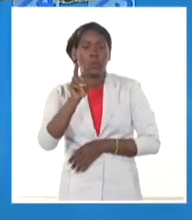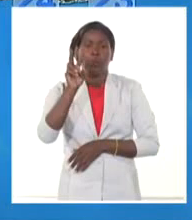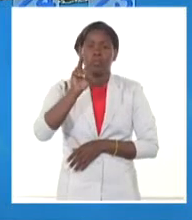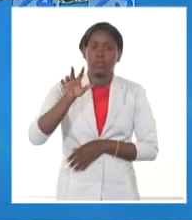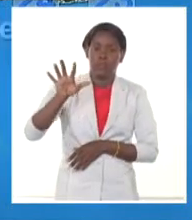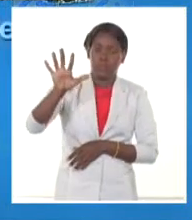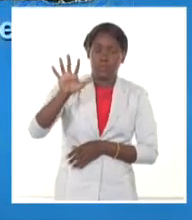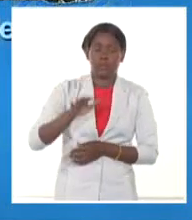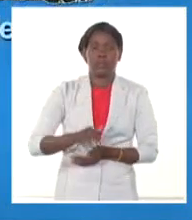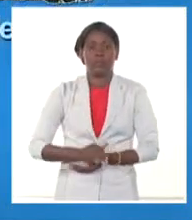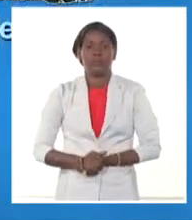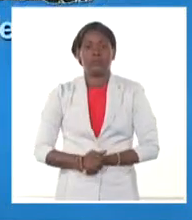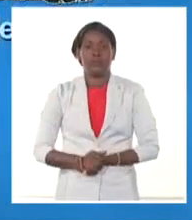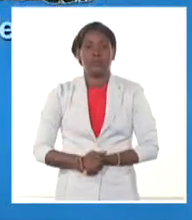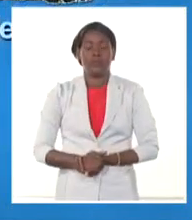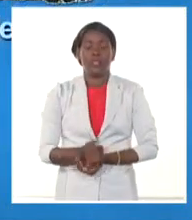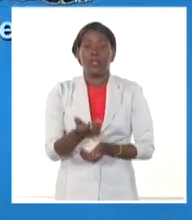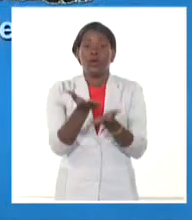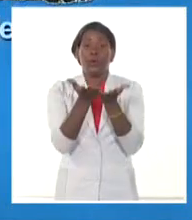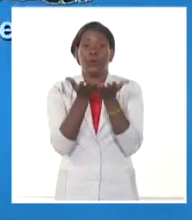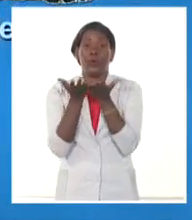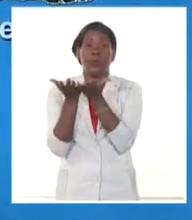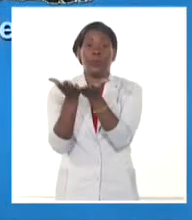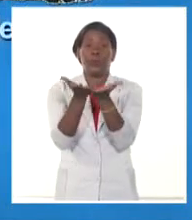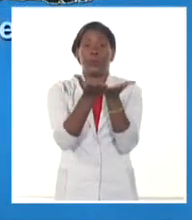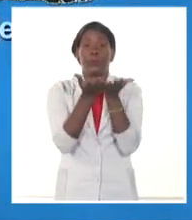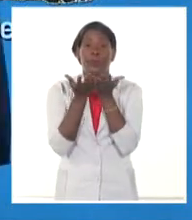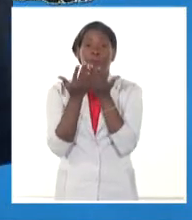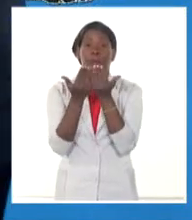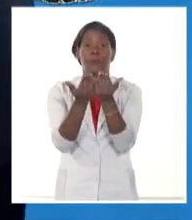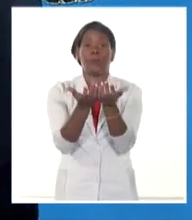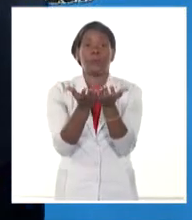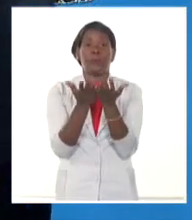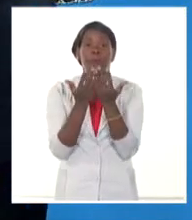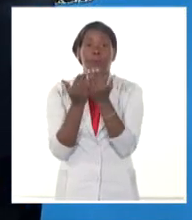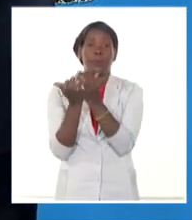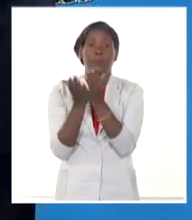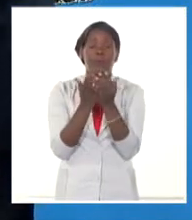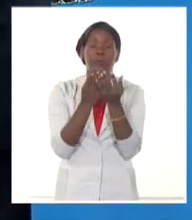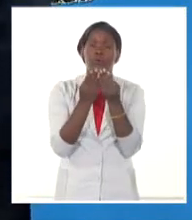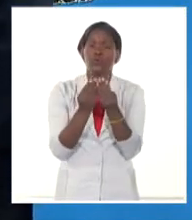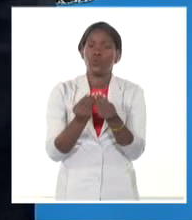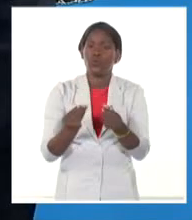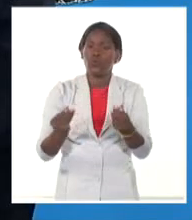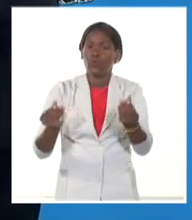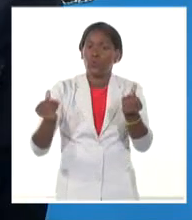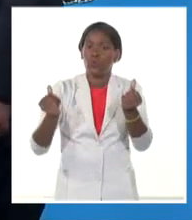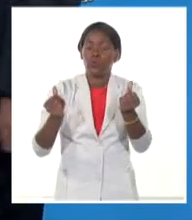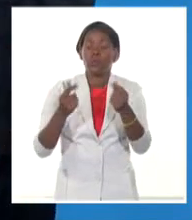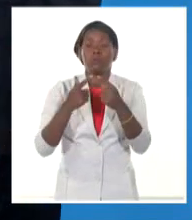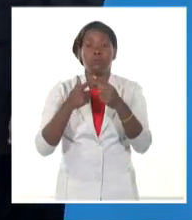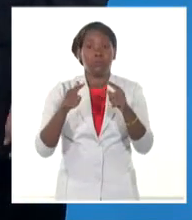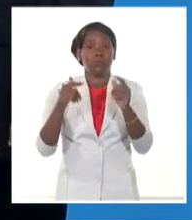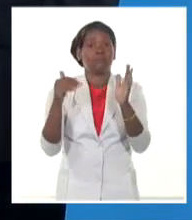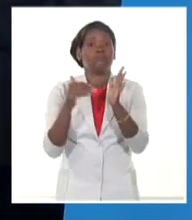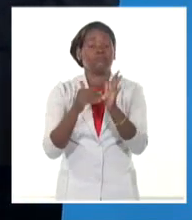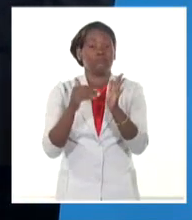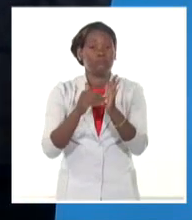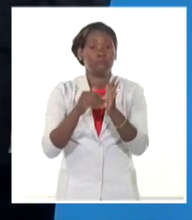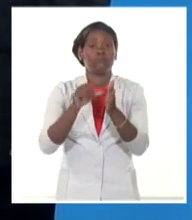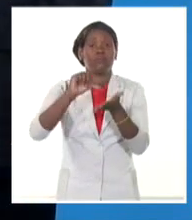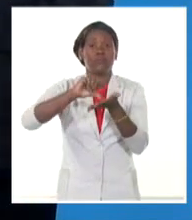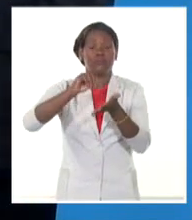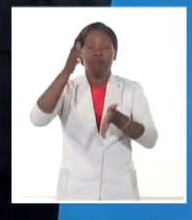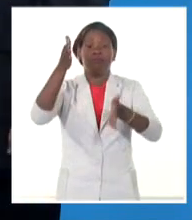grados Celsius. Los vientos, variables débiles, pero ya en la tarde comienzan a soplar de región nordeste, en todo el